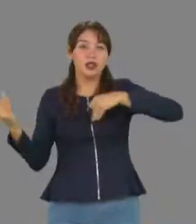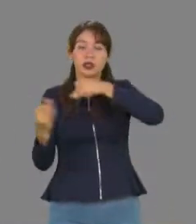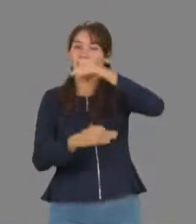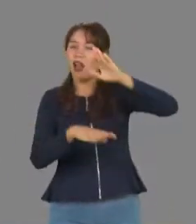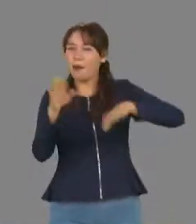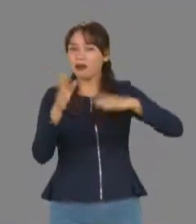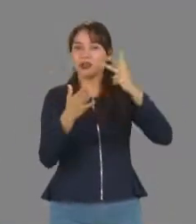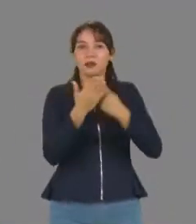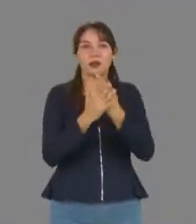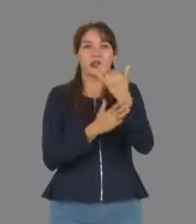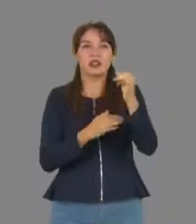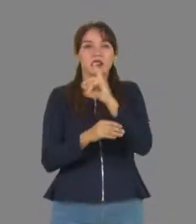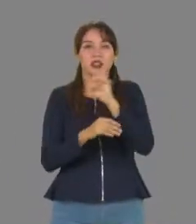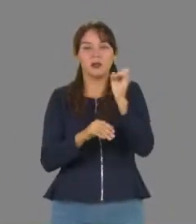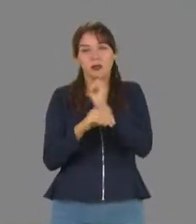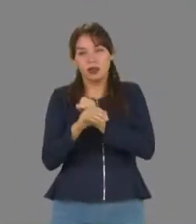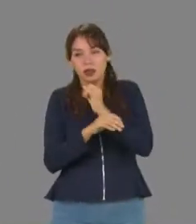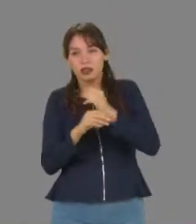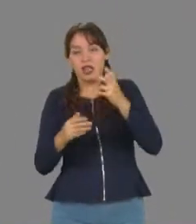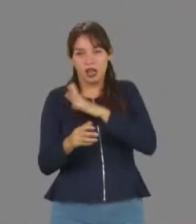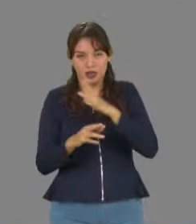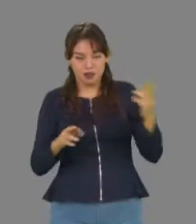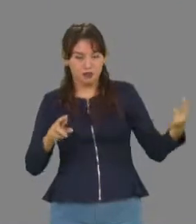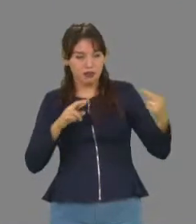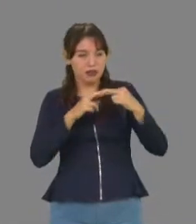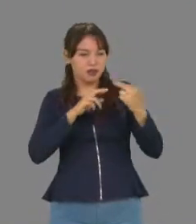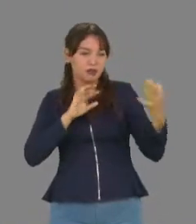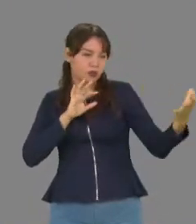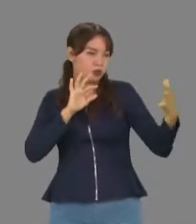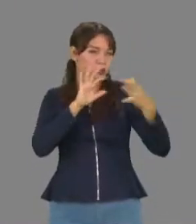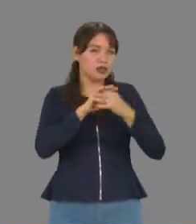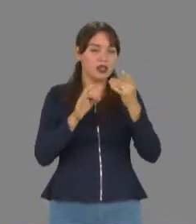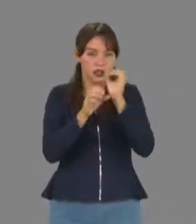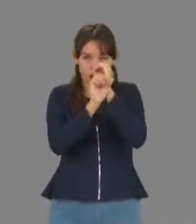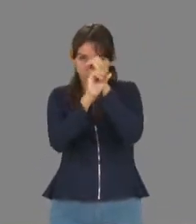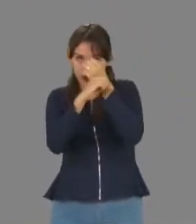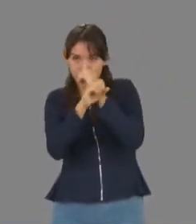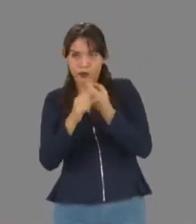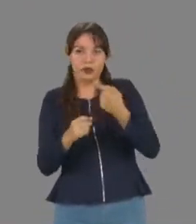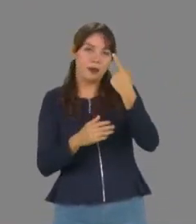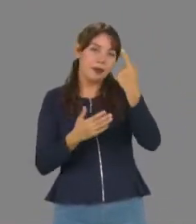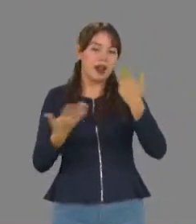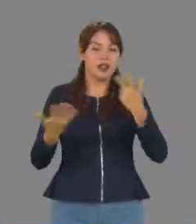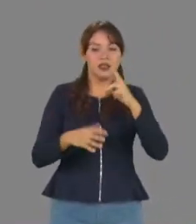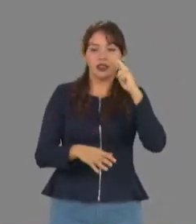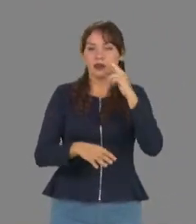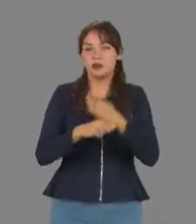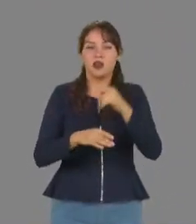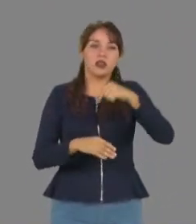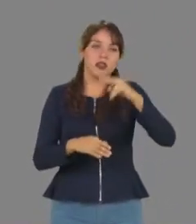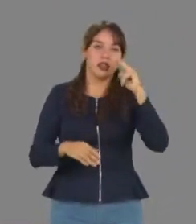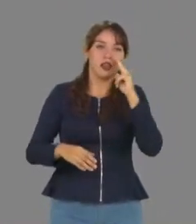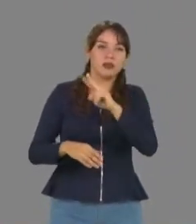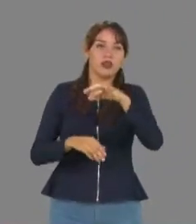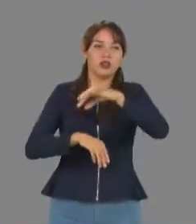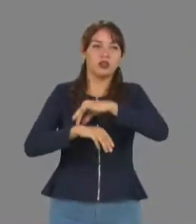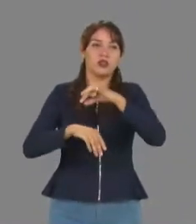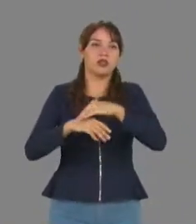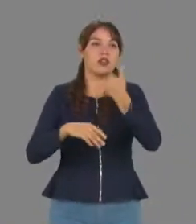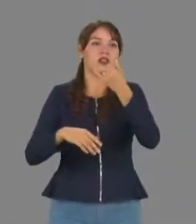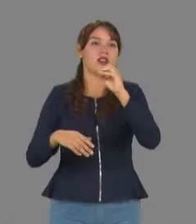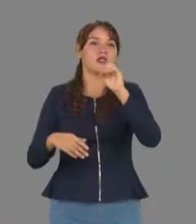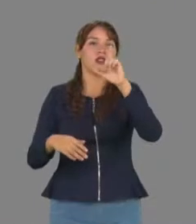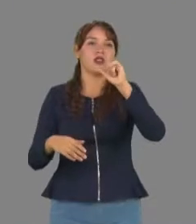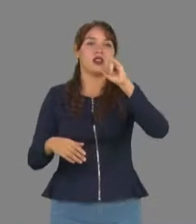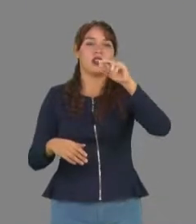investigación que tienen relación con estas áreas se llevan a cabo en este laboratorio. Ahorita estamos viendo aquí a la doctora Yolanda que está